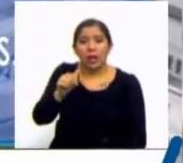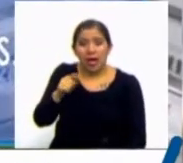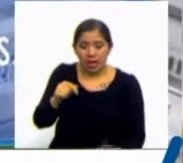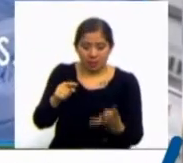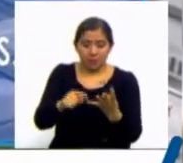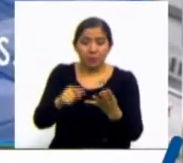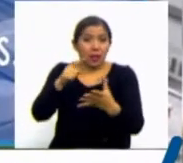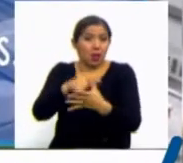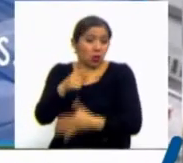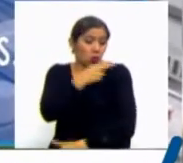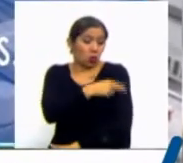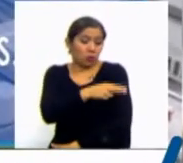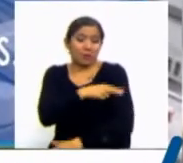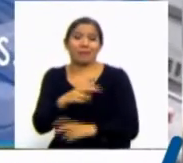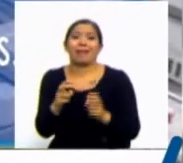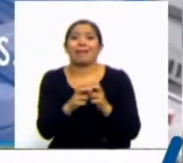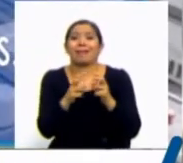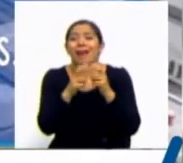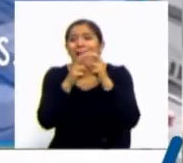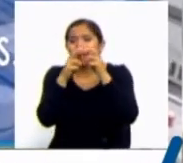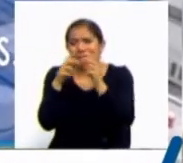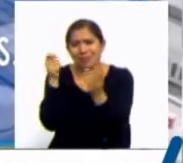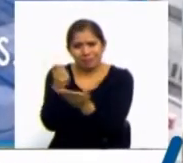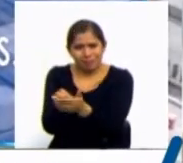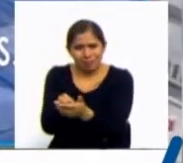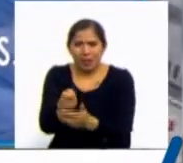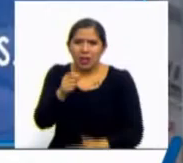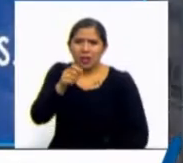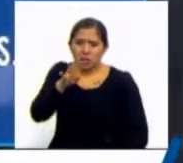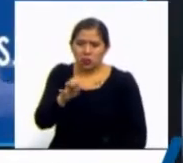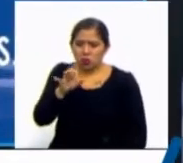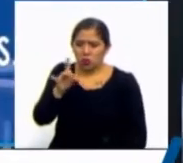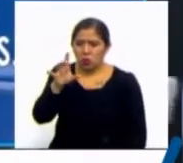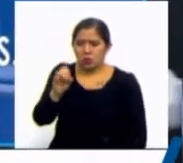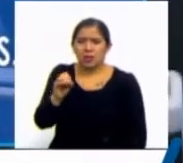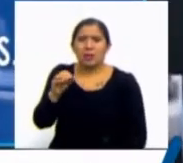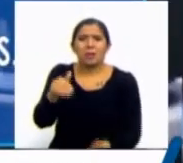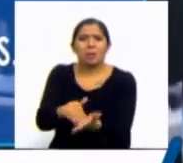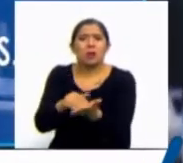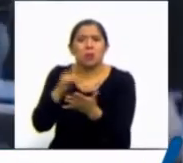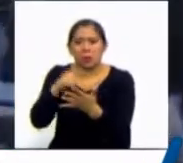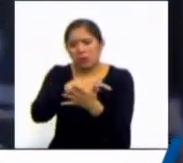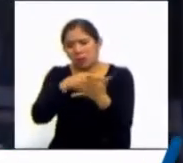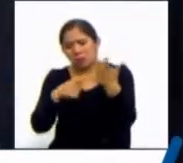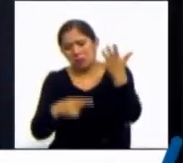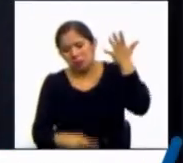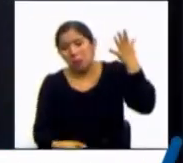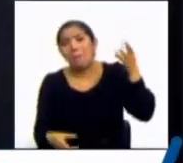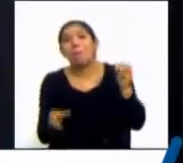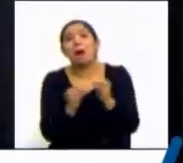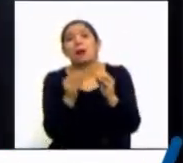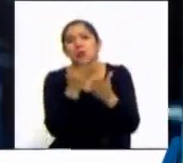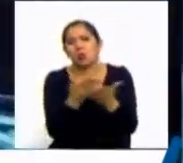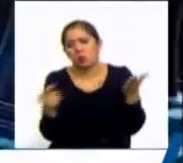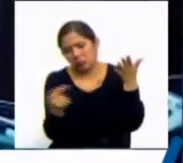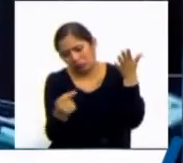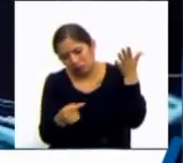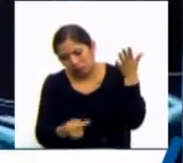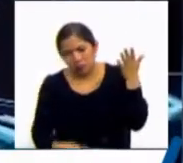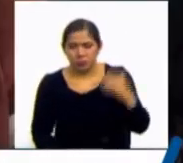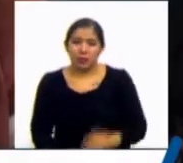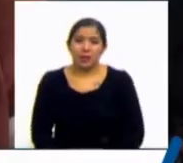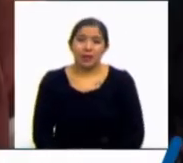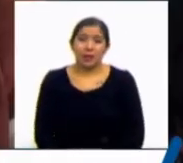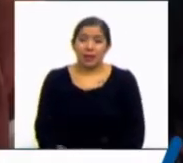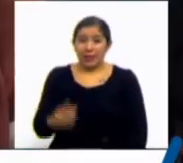oncológicos de tercer nivel sur con un presupuesto de 480 millones de bolivianos, entre otros. Esta inversión